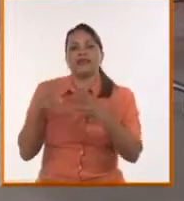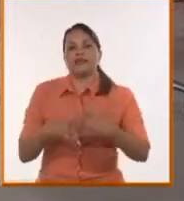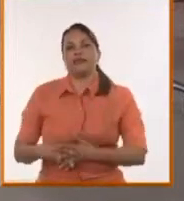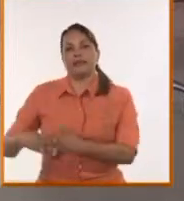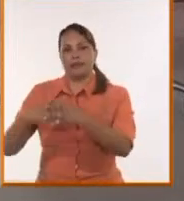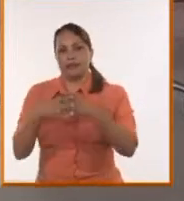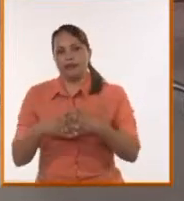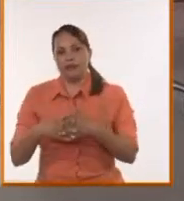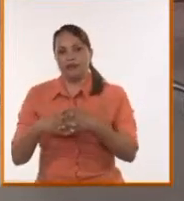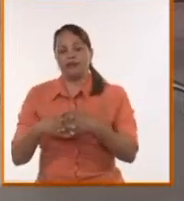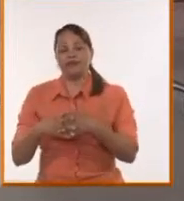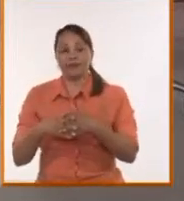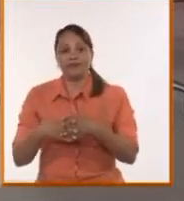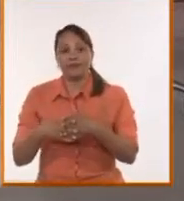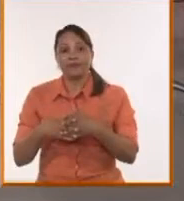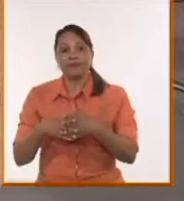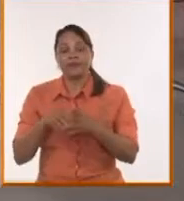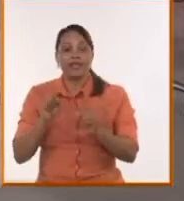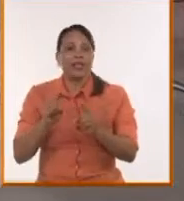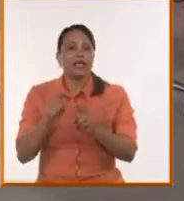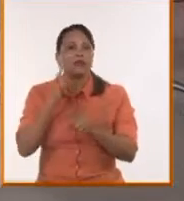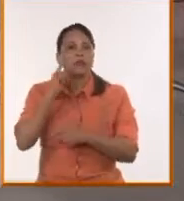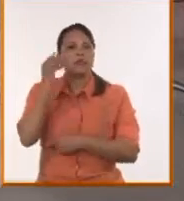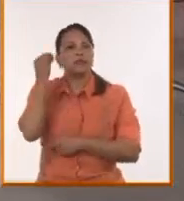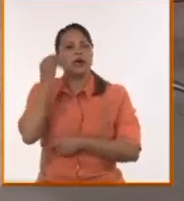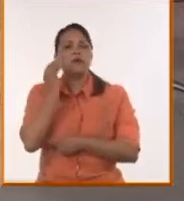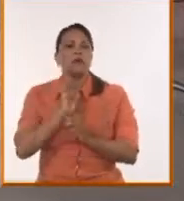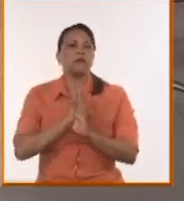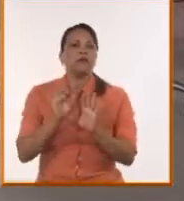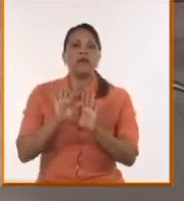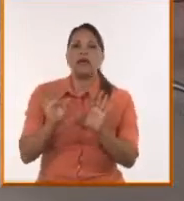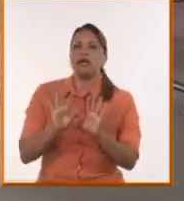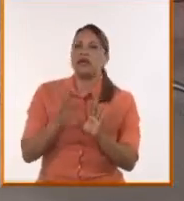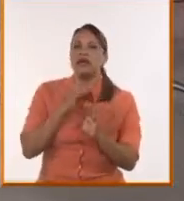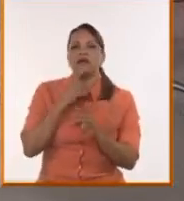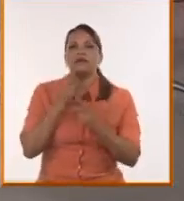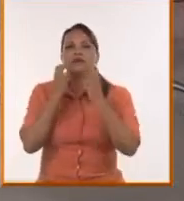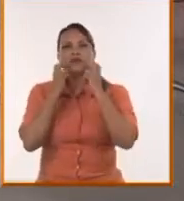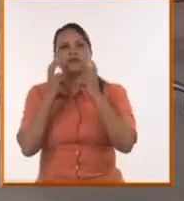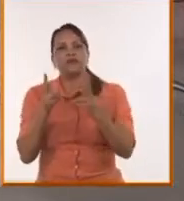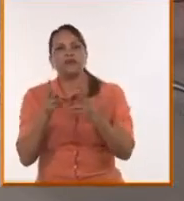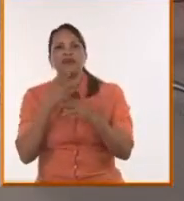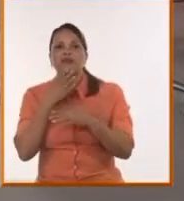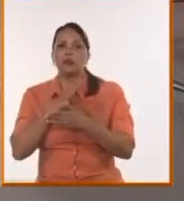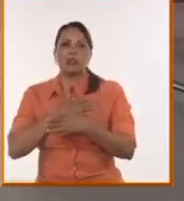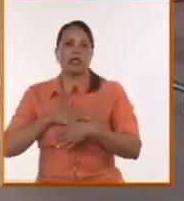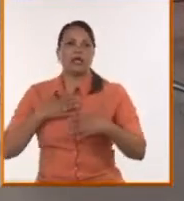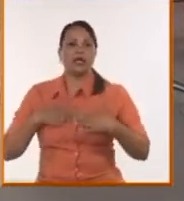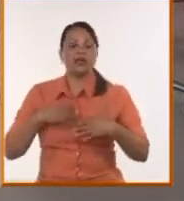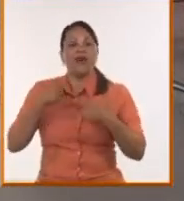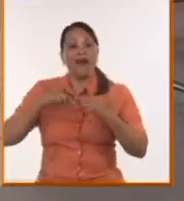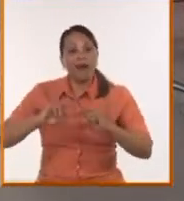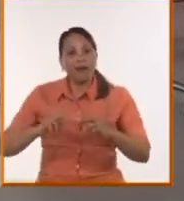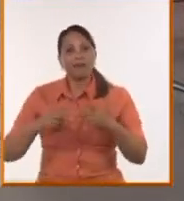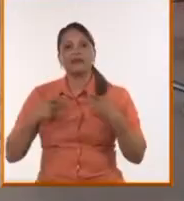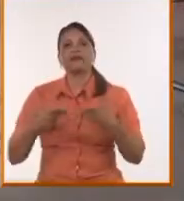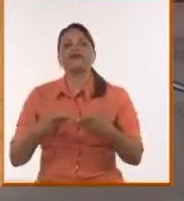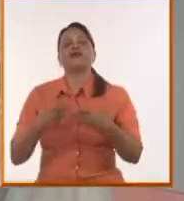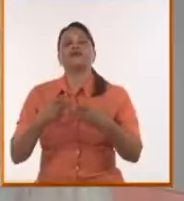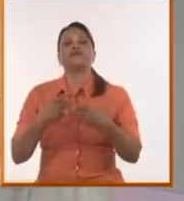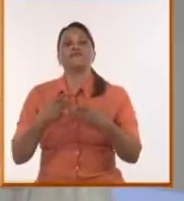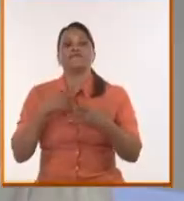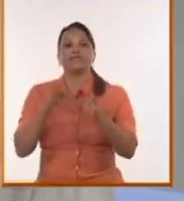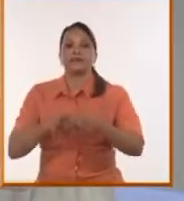todo en aparataje de inteligencia. Lo que creíamos que ya no íbamos a vivir los ecuatorianos, lo estamos viviendo en pleno siglo XXI